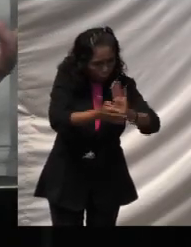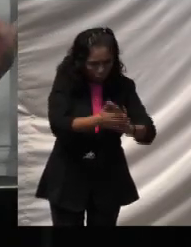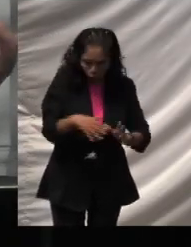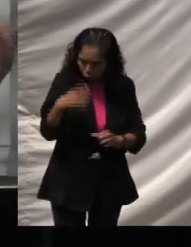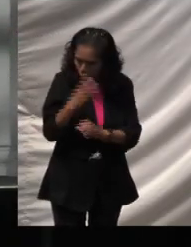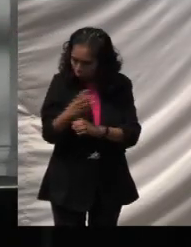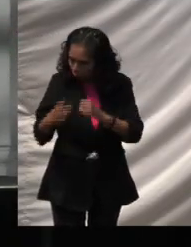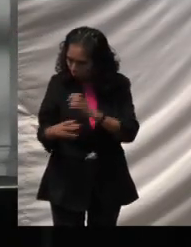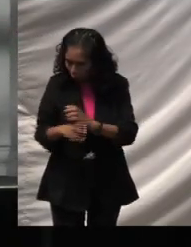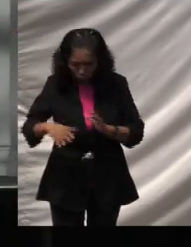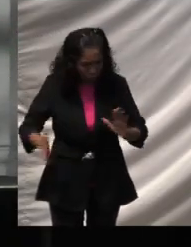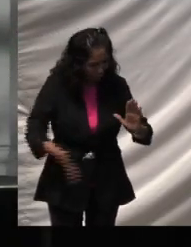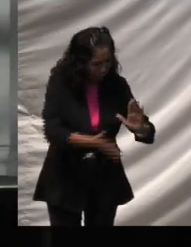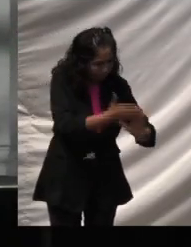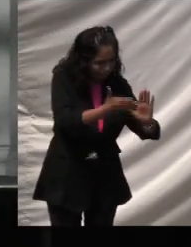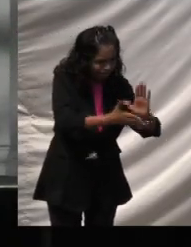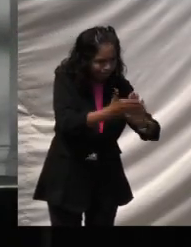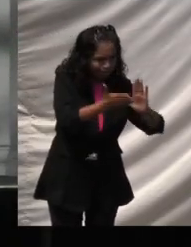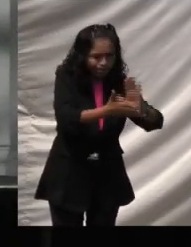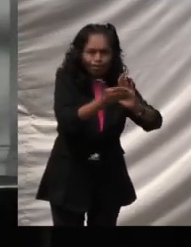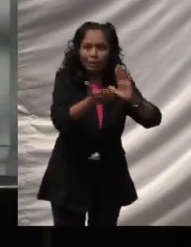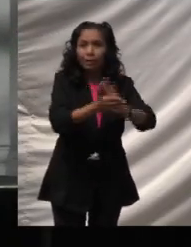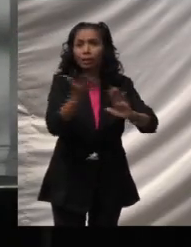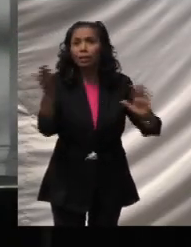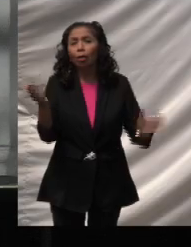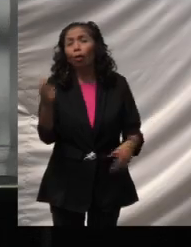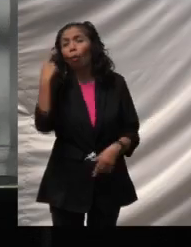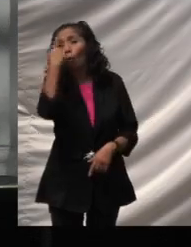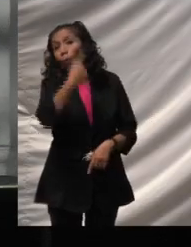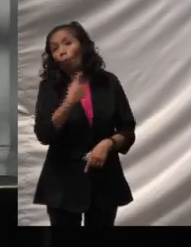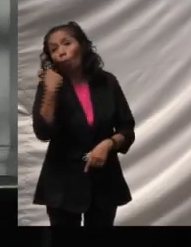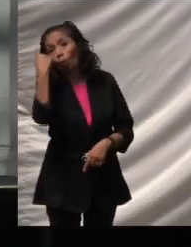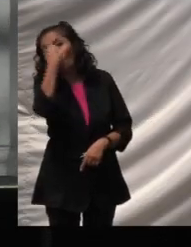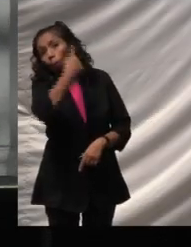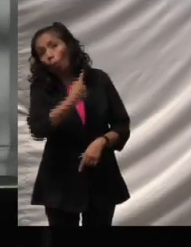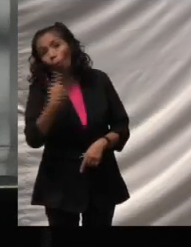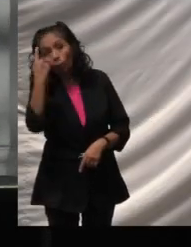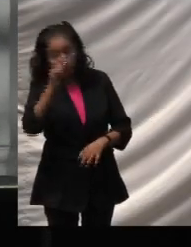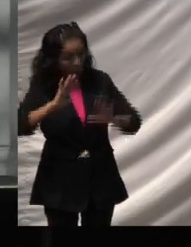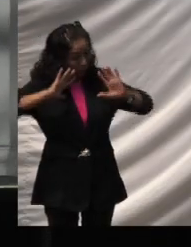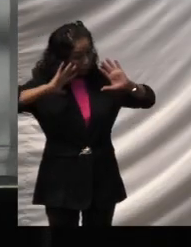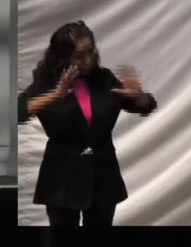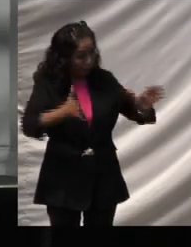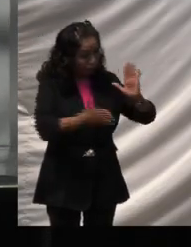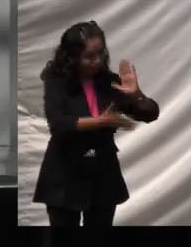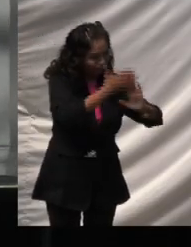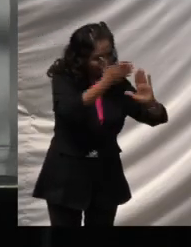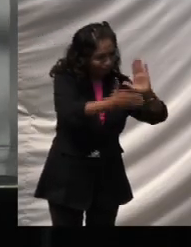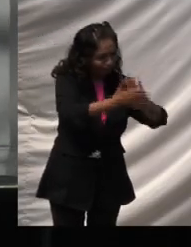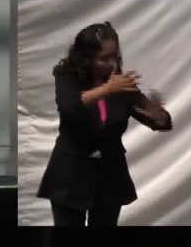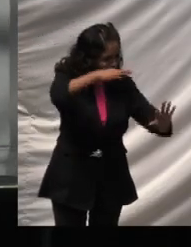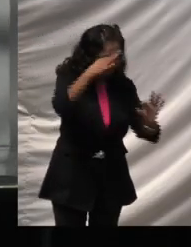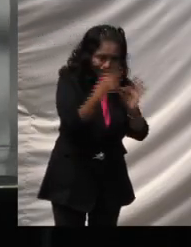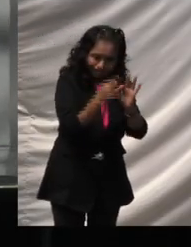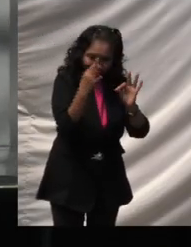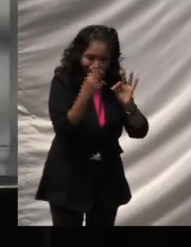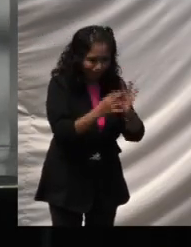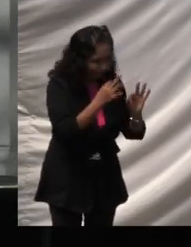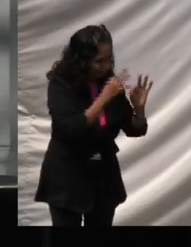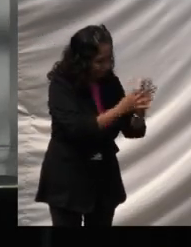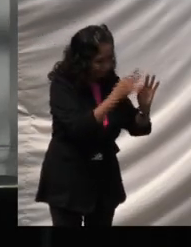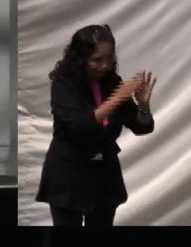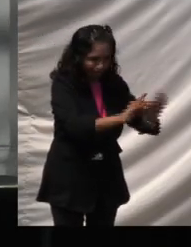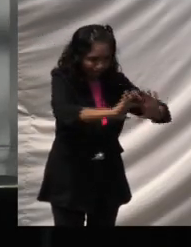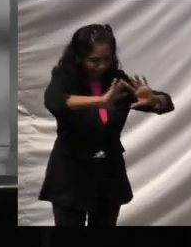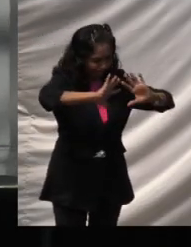lo que había encontrado. Y así se pasó por horas, hasta que terminó de construir todo lo que iba a necesitar